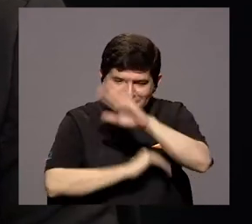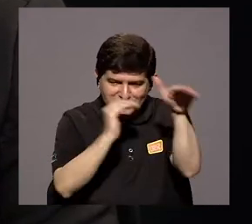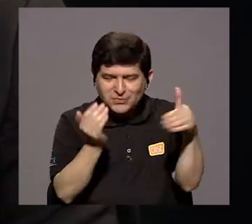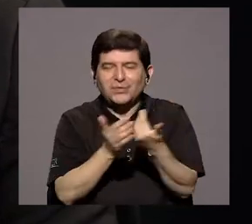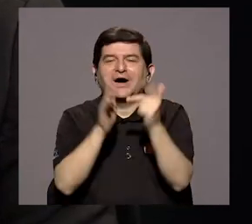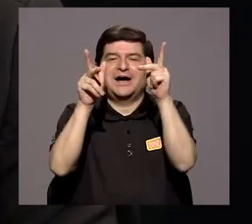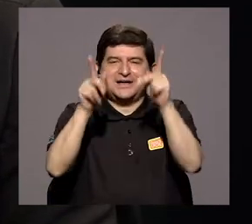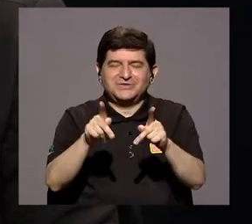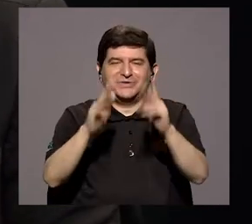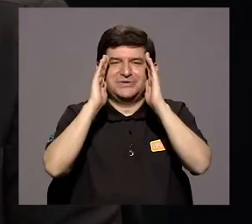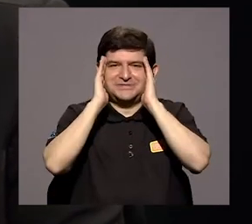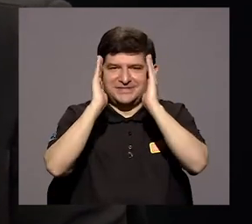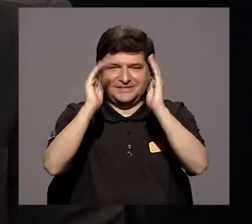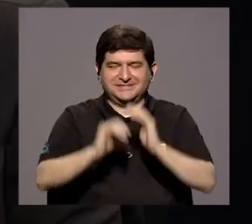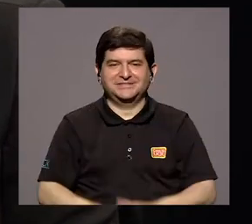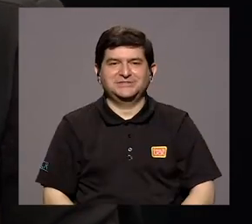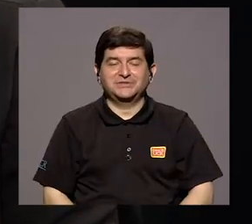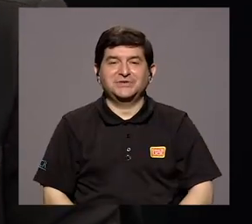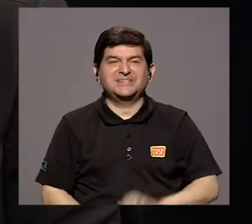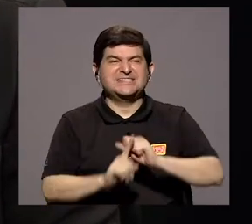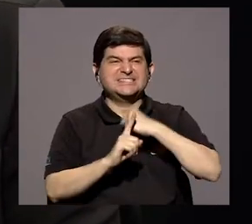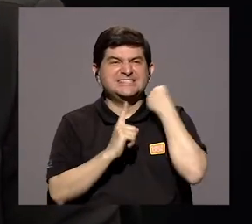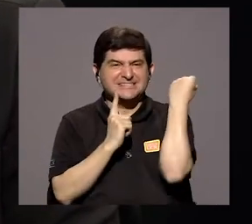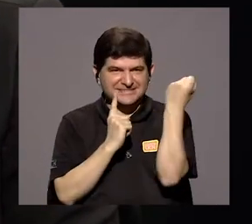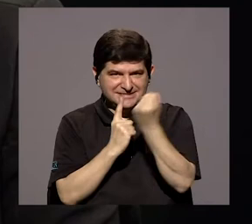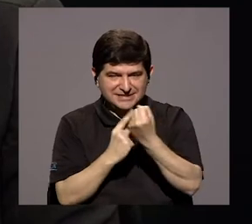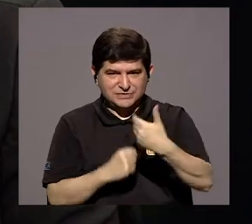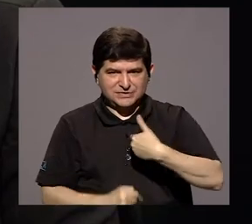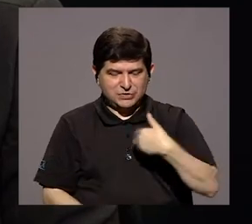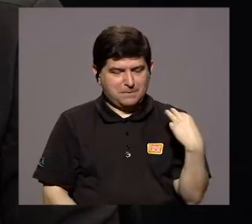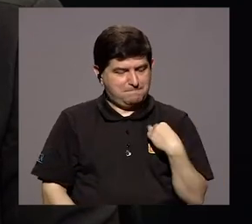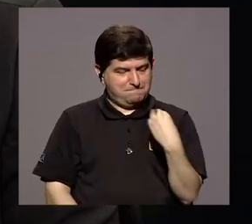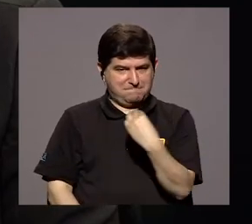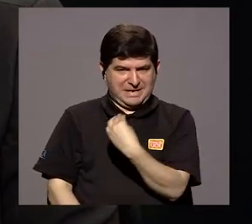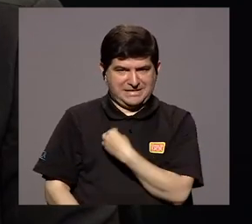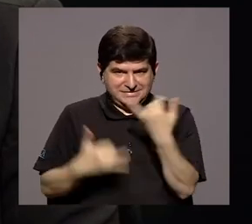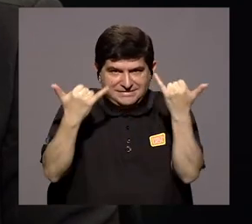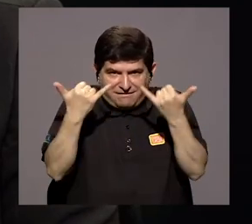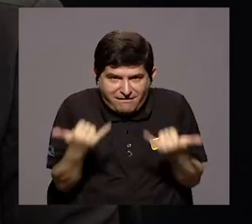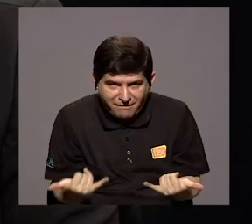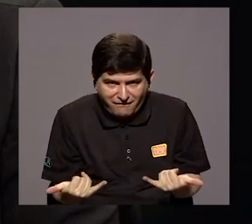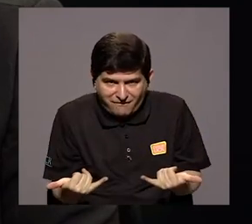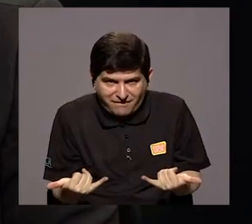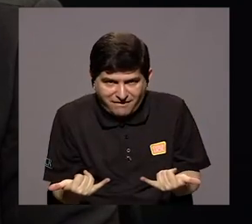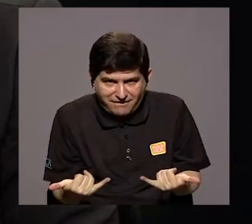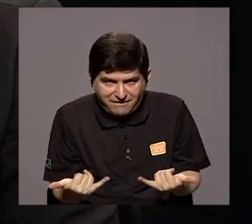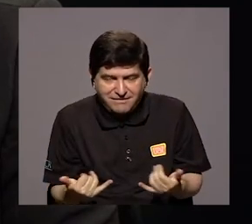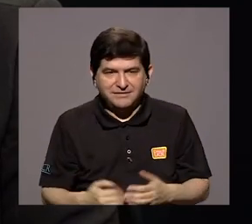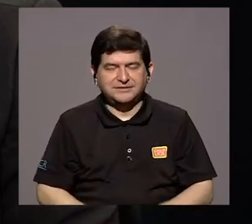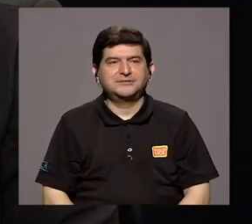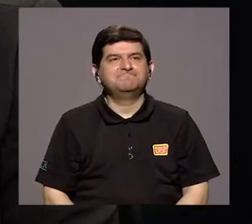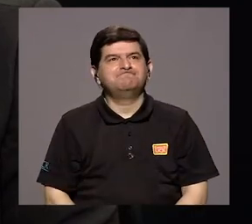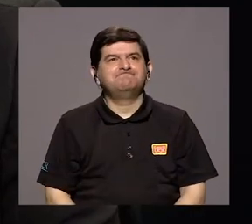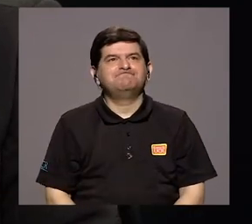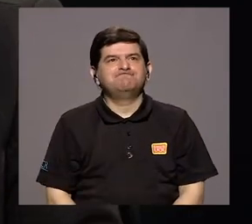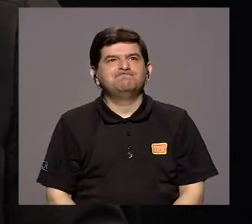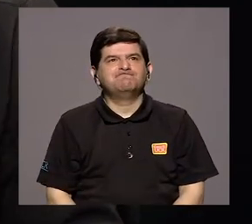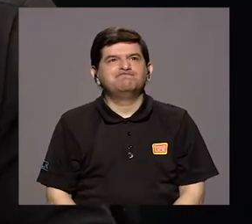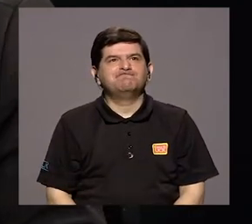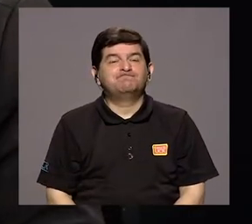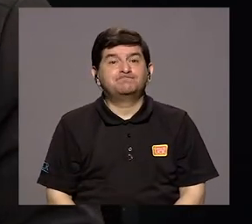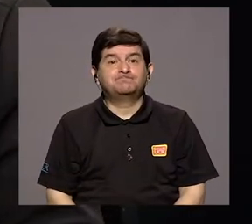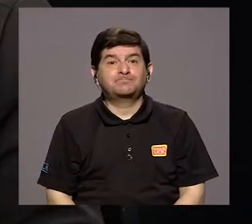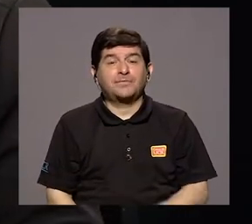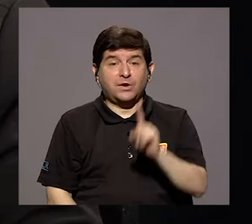nos escuchan. El estado de la situación del Ministerio actualmente es, a ver, con una